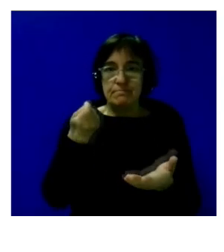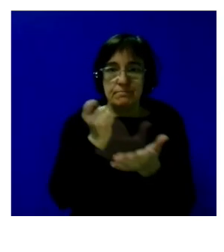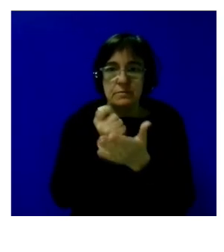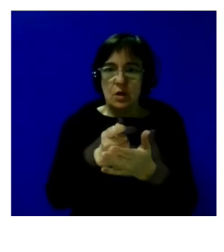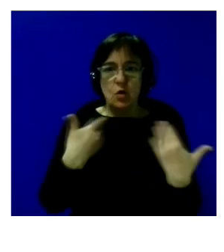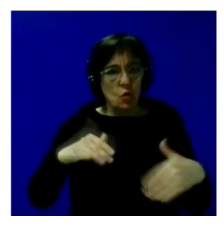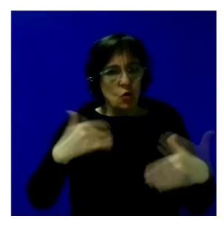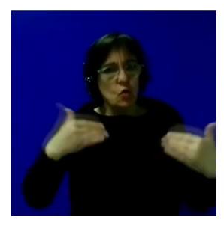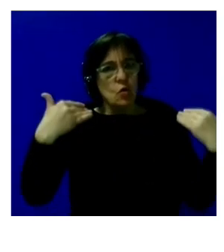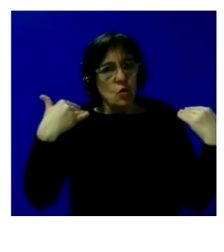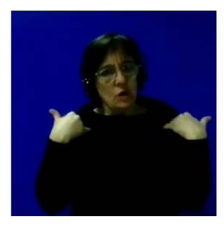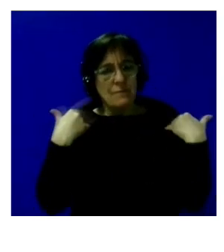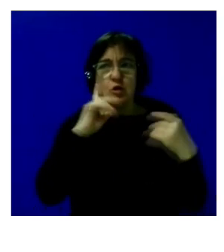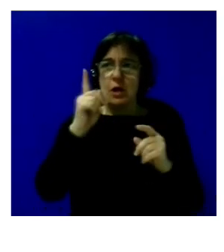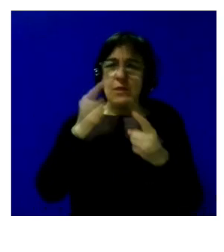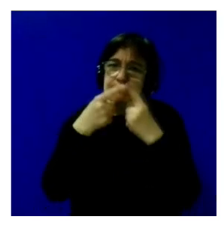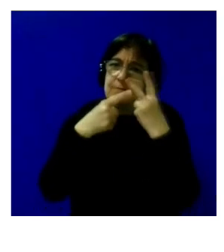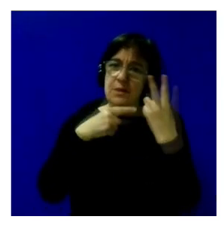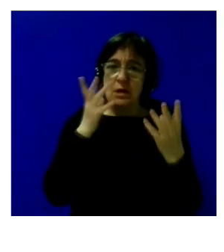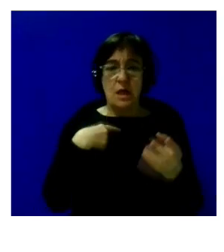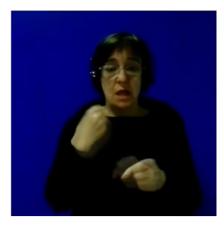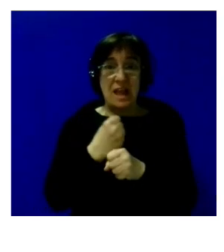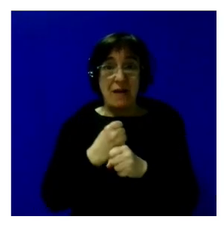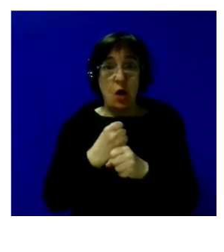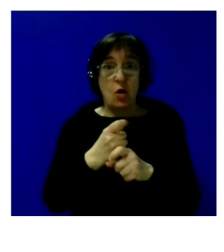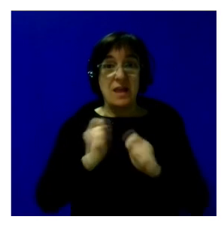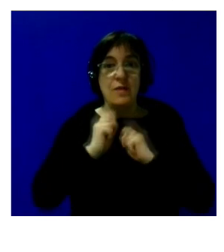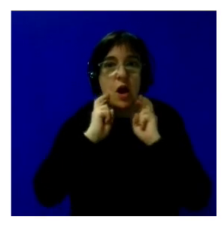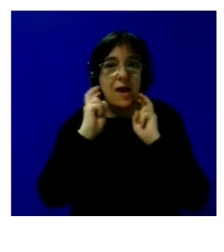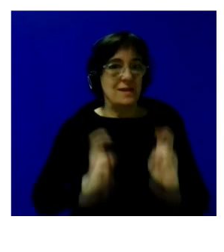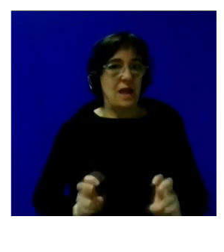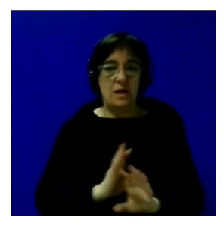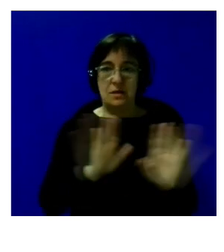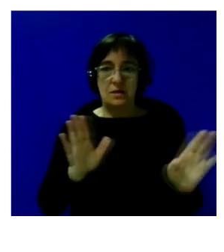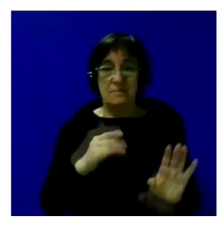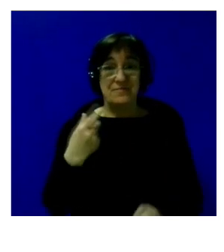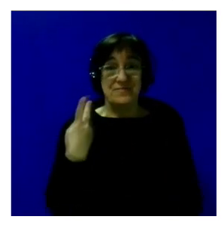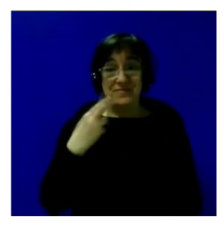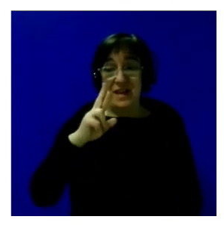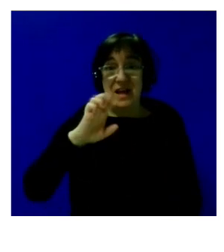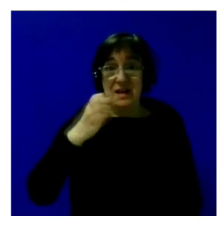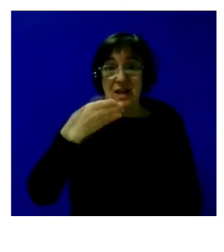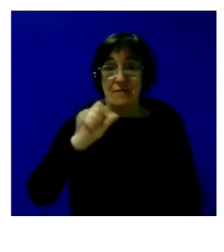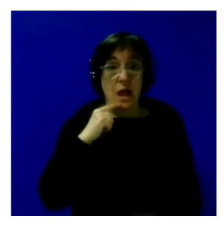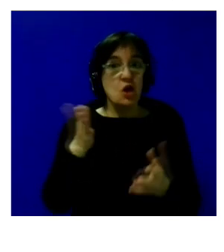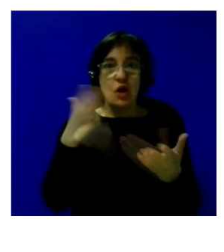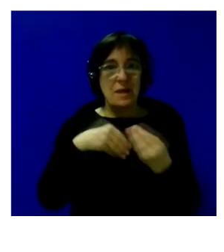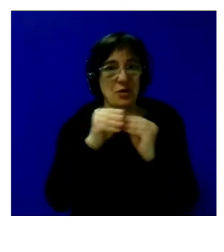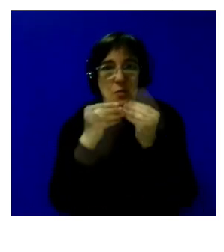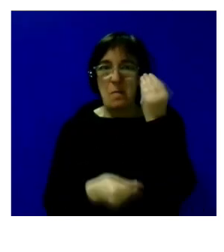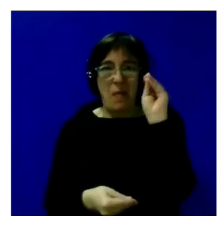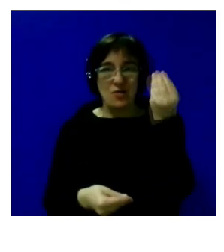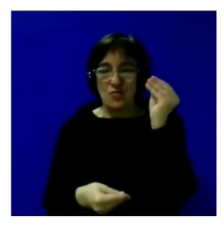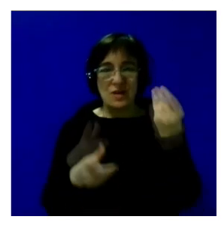bastante y el trabajo a él le generó un estrés enorme Rebeca y yo no teníamos estos manuales no teníamos